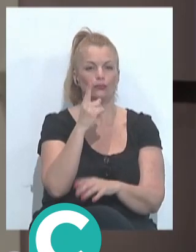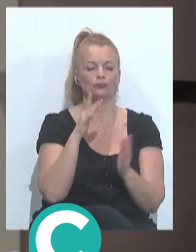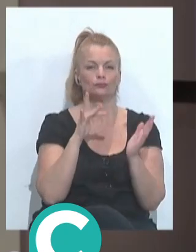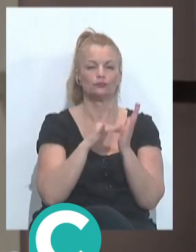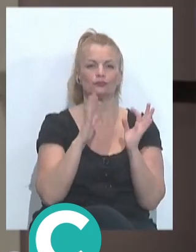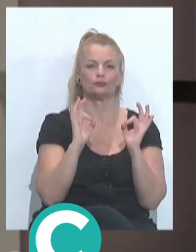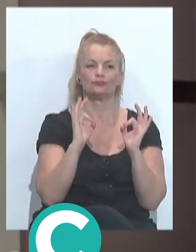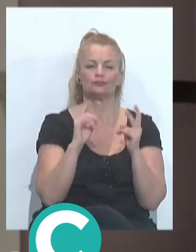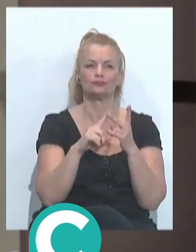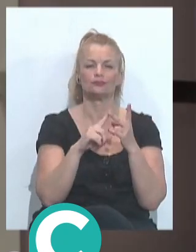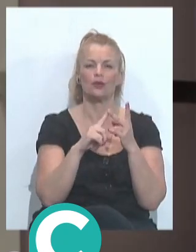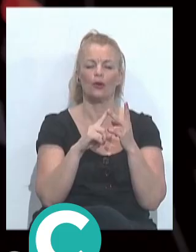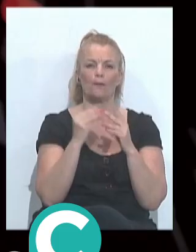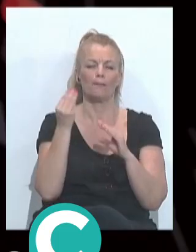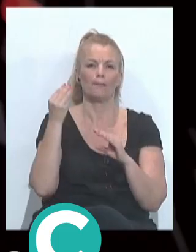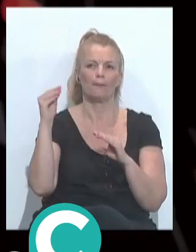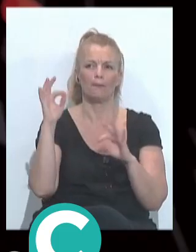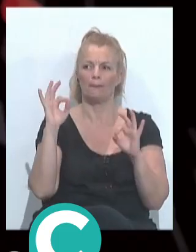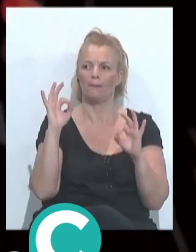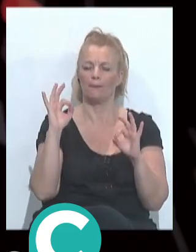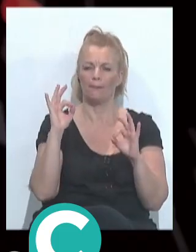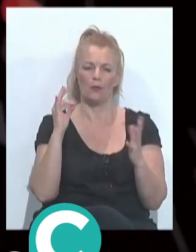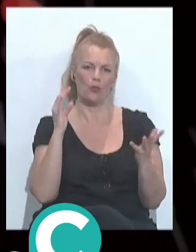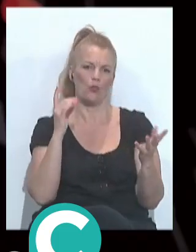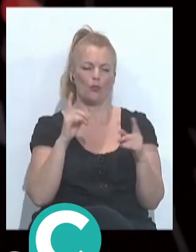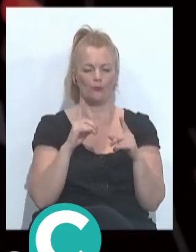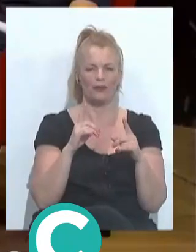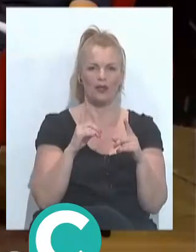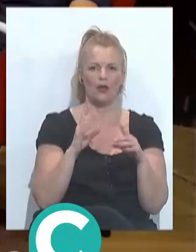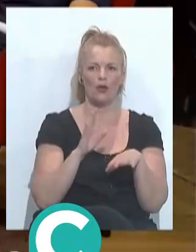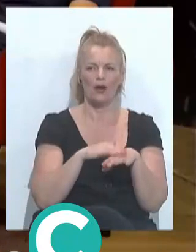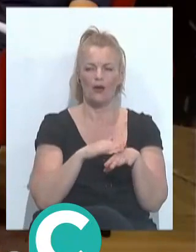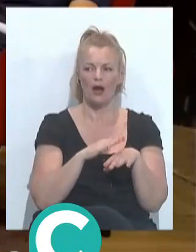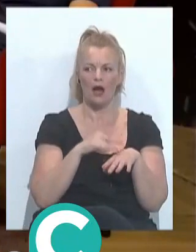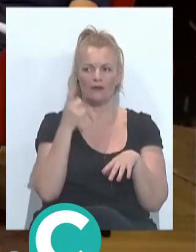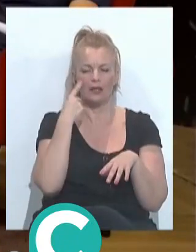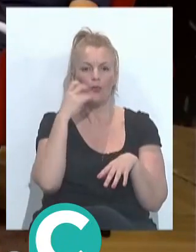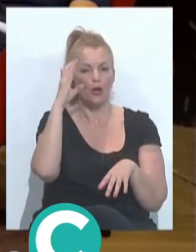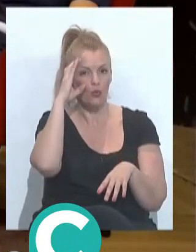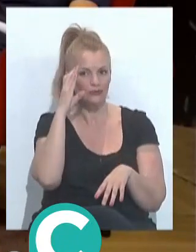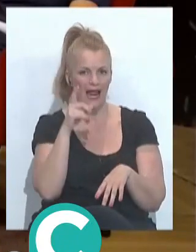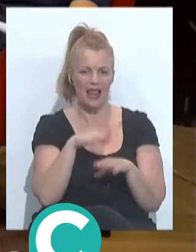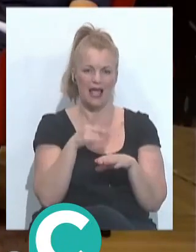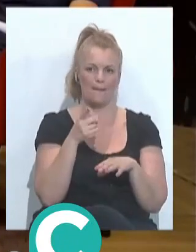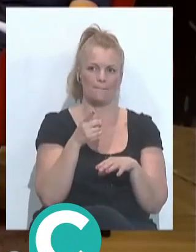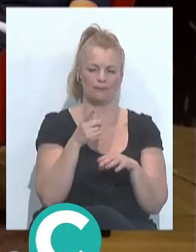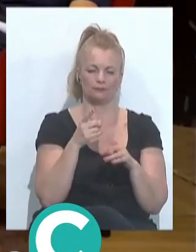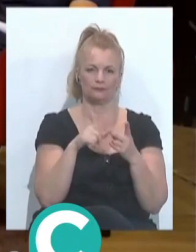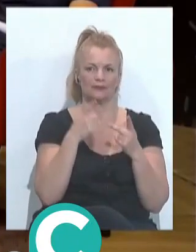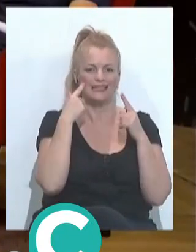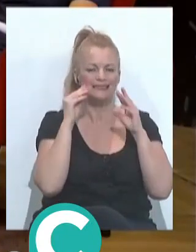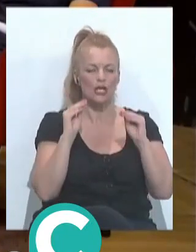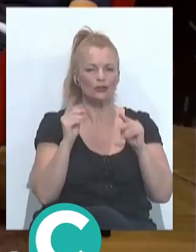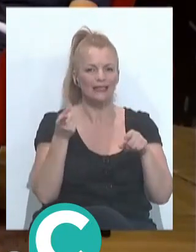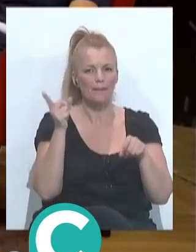un inflamiento de... Pues ya que a la gente le está buscando eso, pues lo mismo vamos a tener que escucharla. Eso también... También se nota,